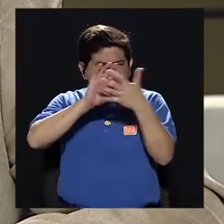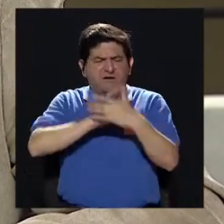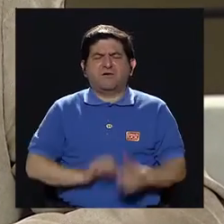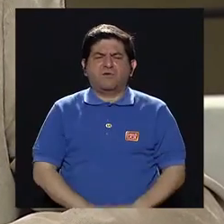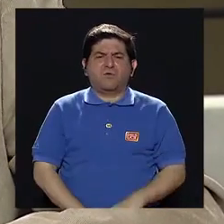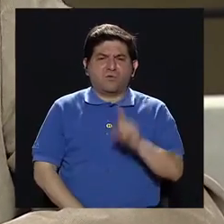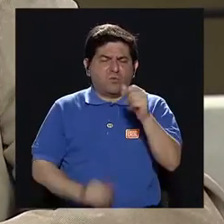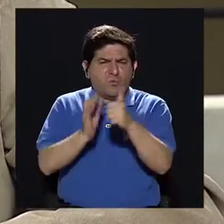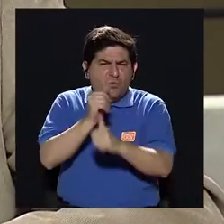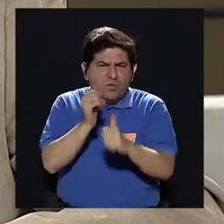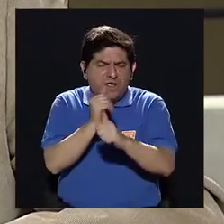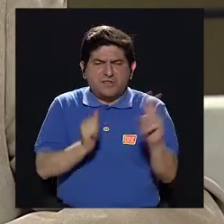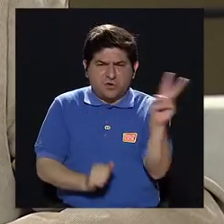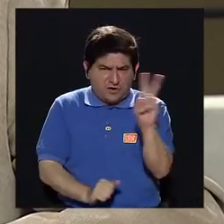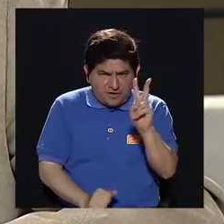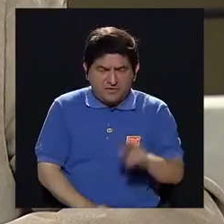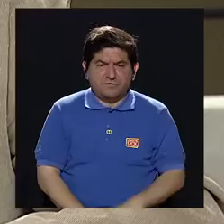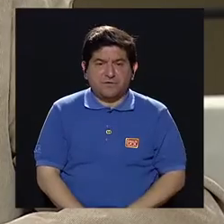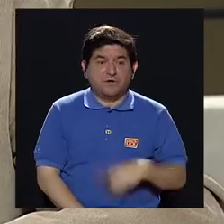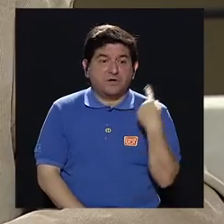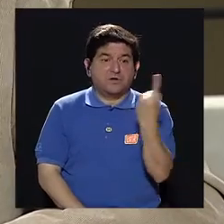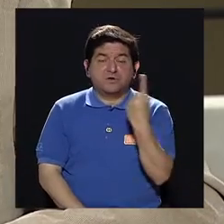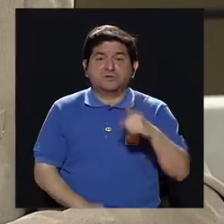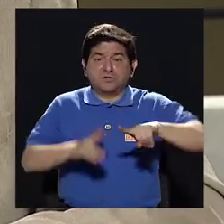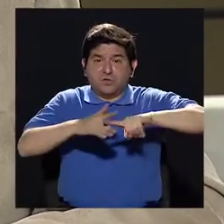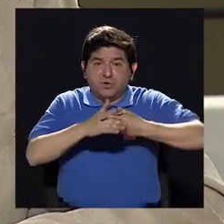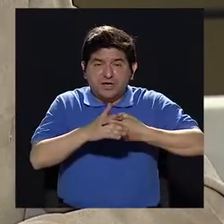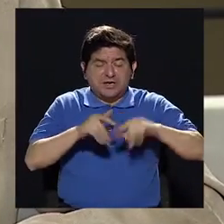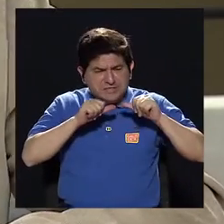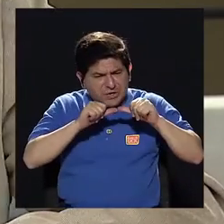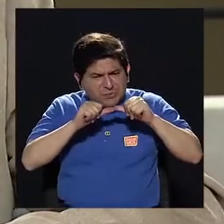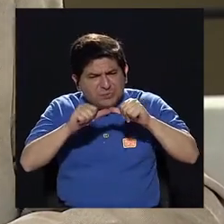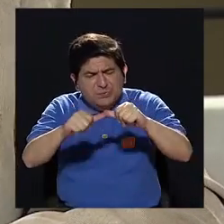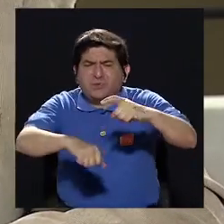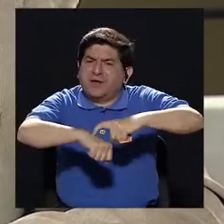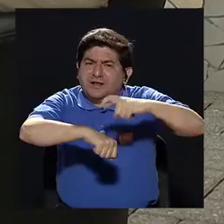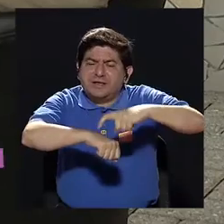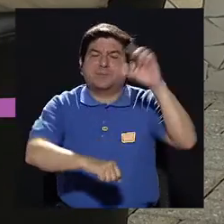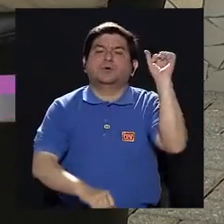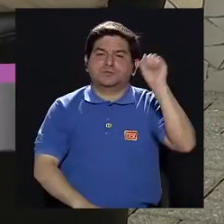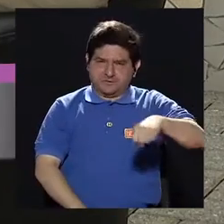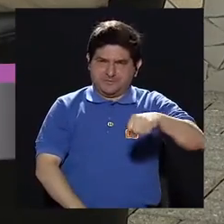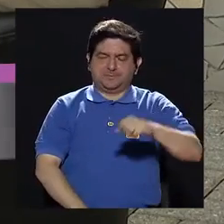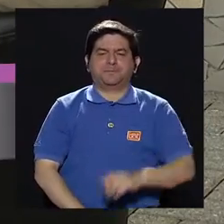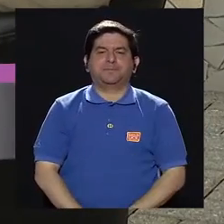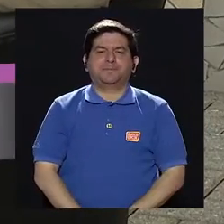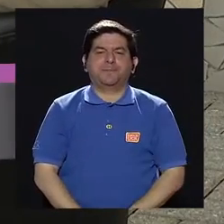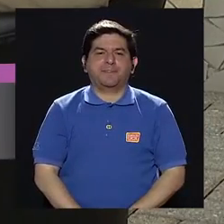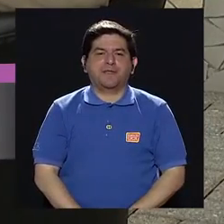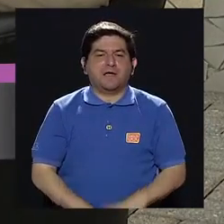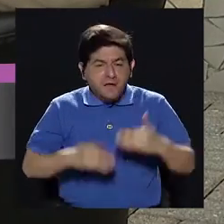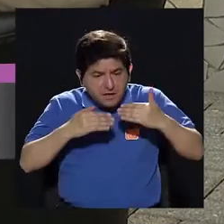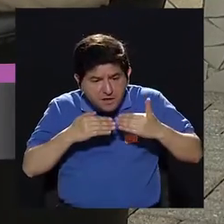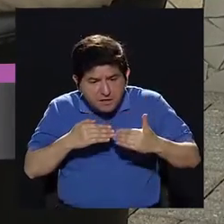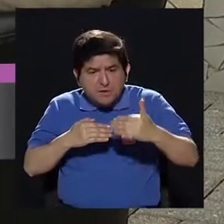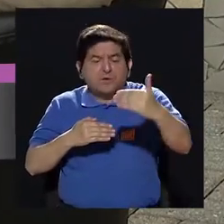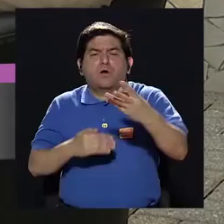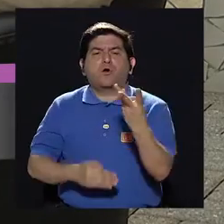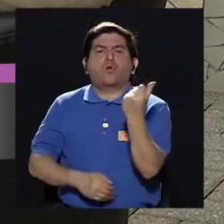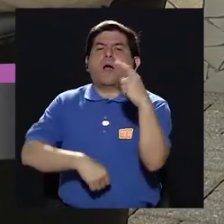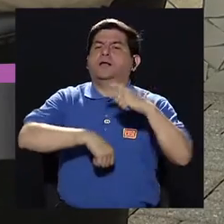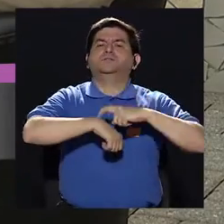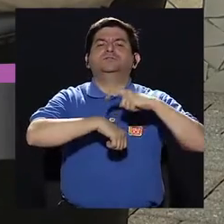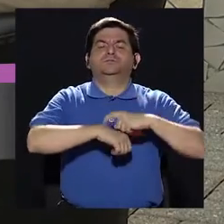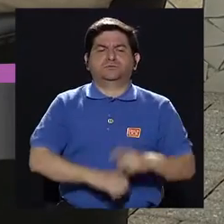de esas virales, podría decir, sí. Sí. Solo que comienza a prolongarse el tiempo. Exacto. ¿Cuánto tiempo se prolonga?